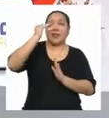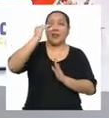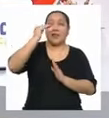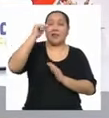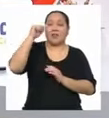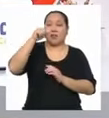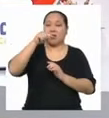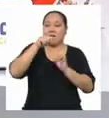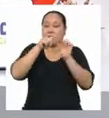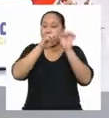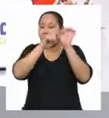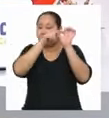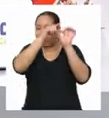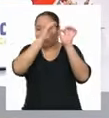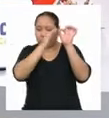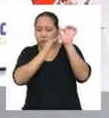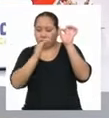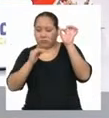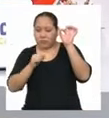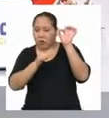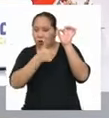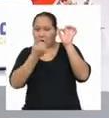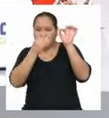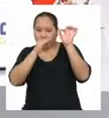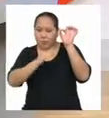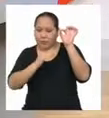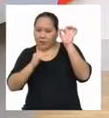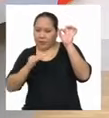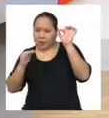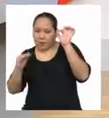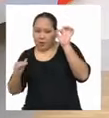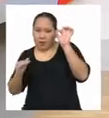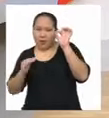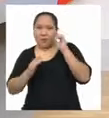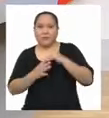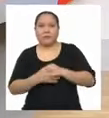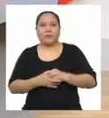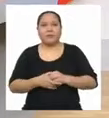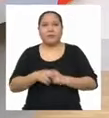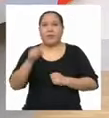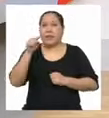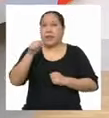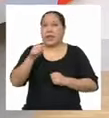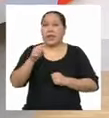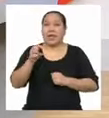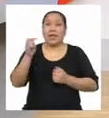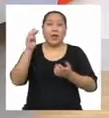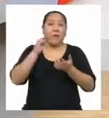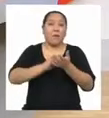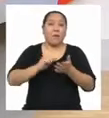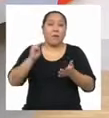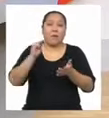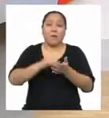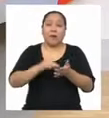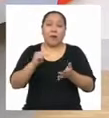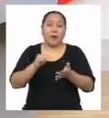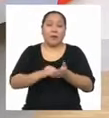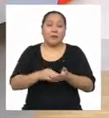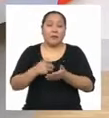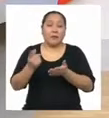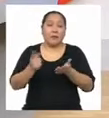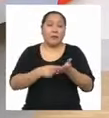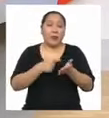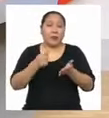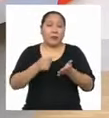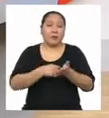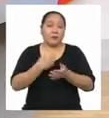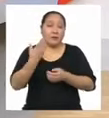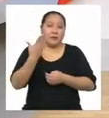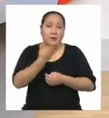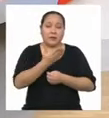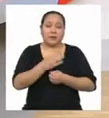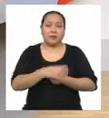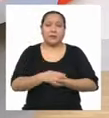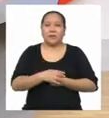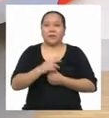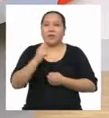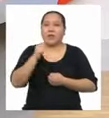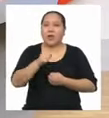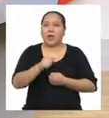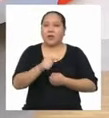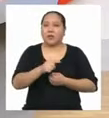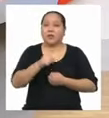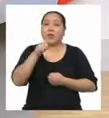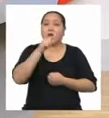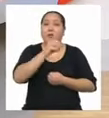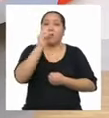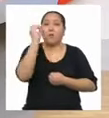Respecto a todas Las demás La que tiene Mayor frecuencia Y eso A nivel de